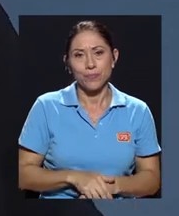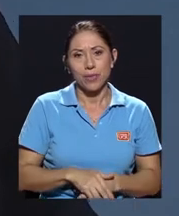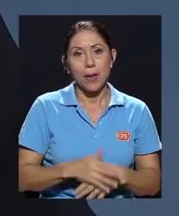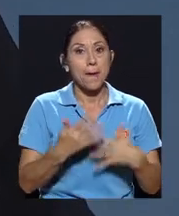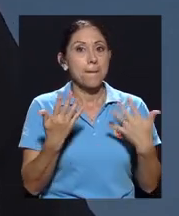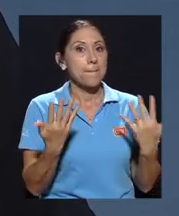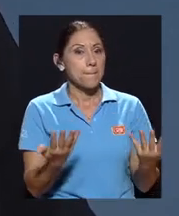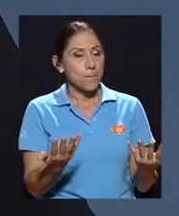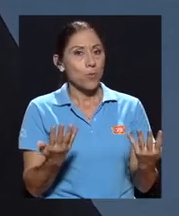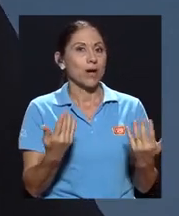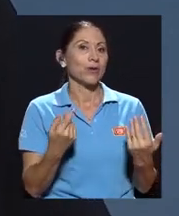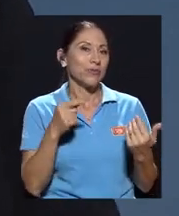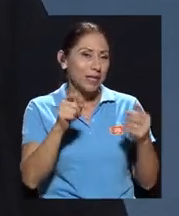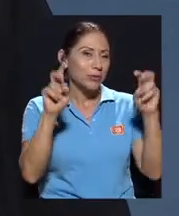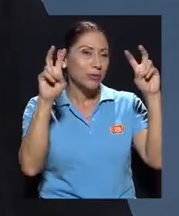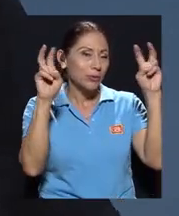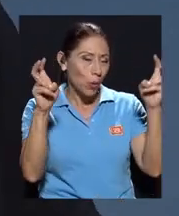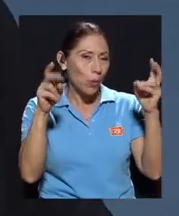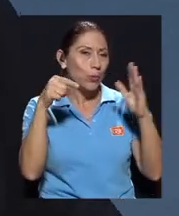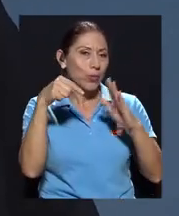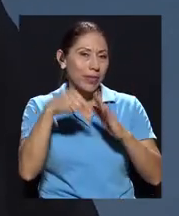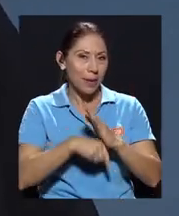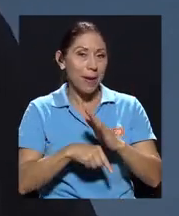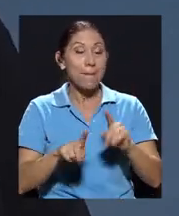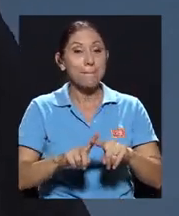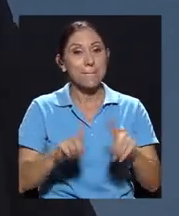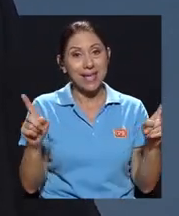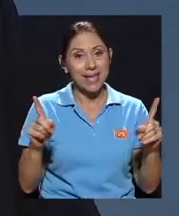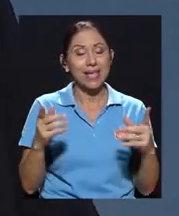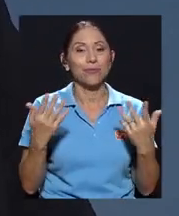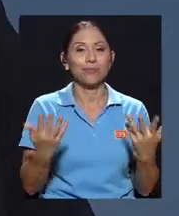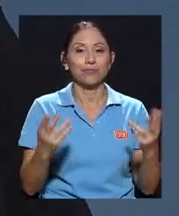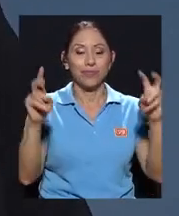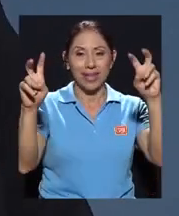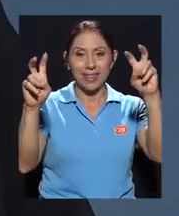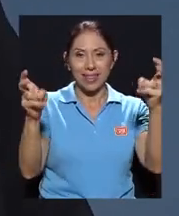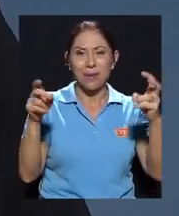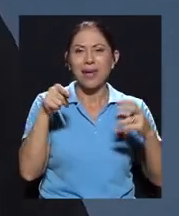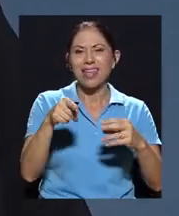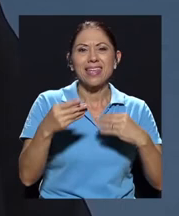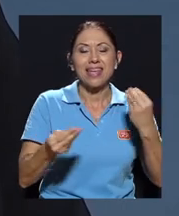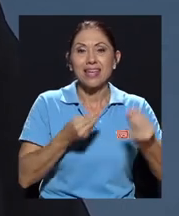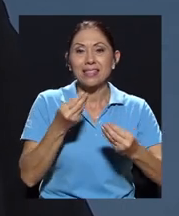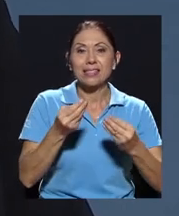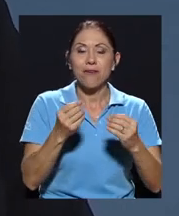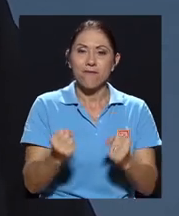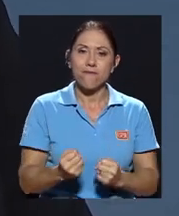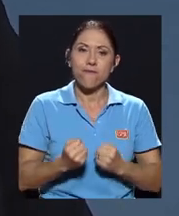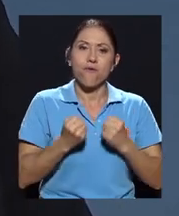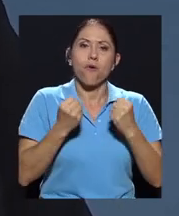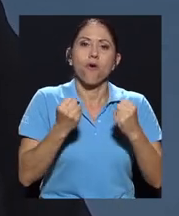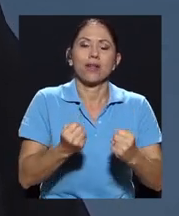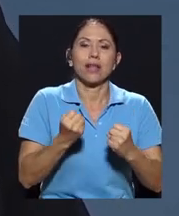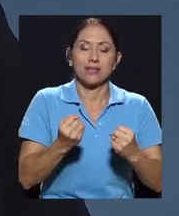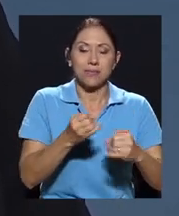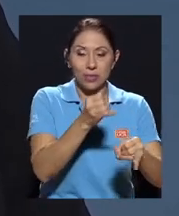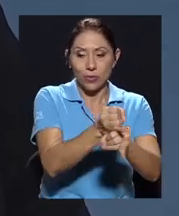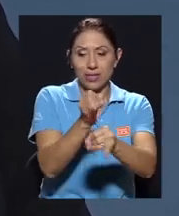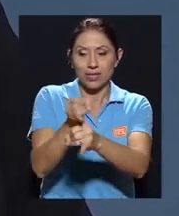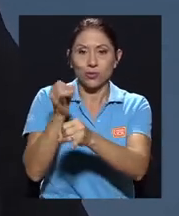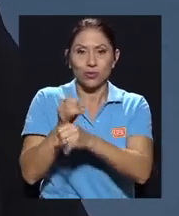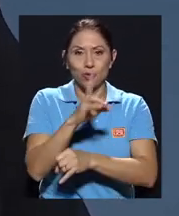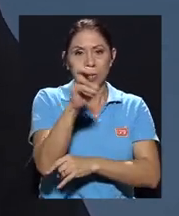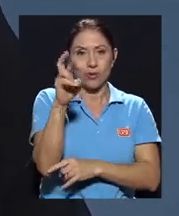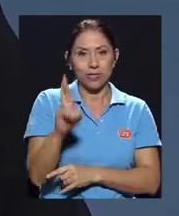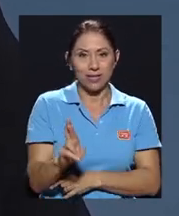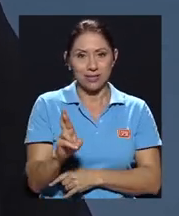Bueno, eso es todo un tema, pero definitivamente el tema ahí es el fortalecimiento de la institucionalidad costarricense, o ahí